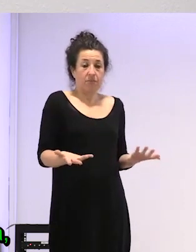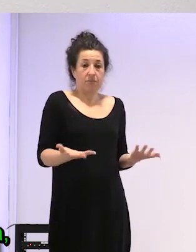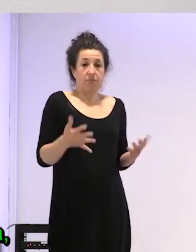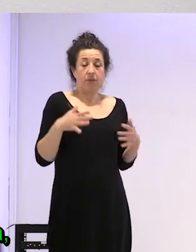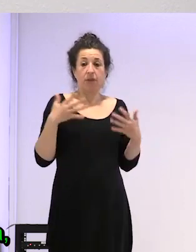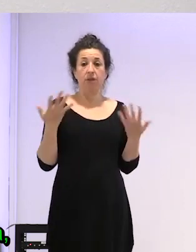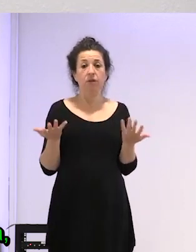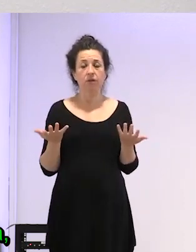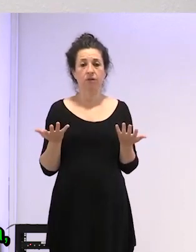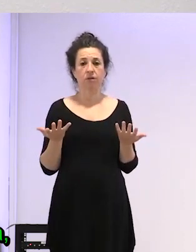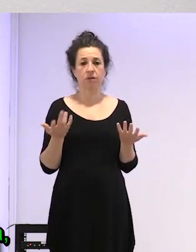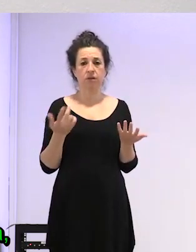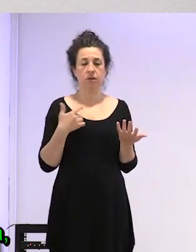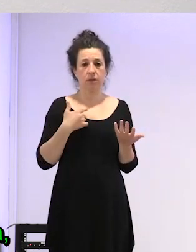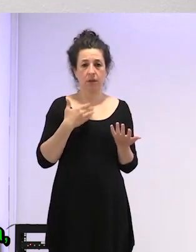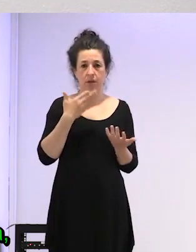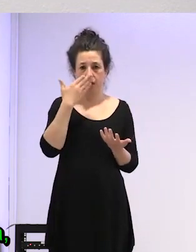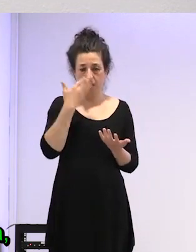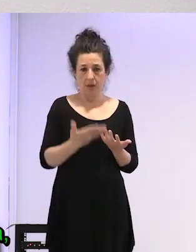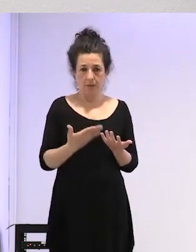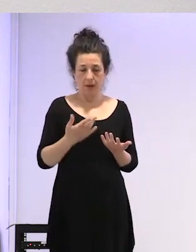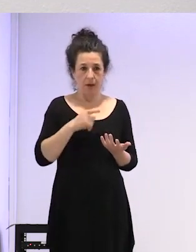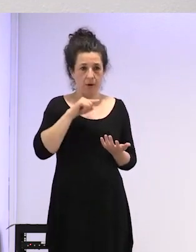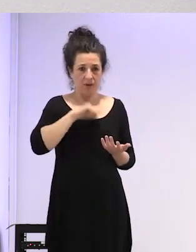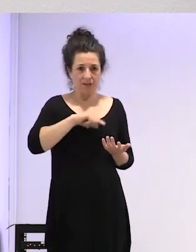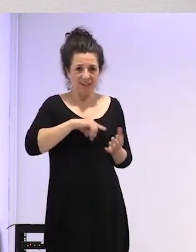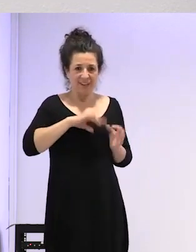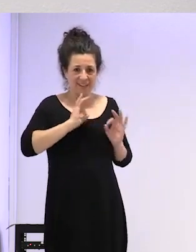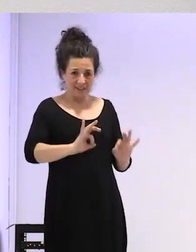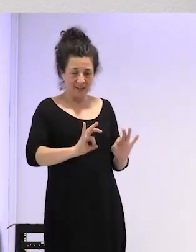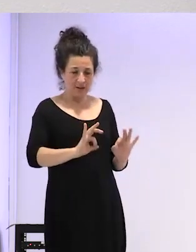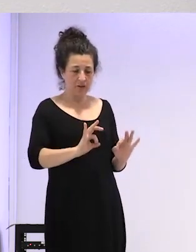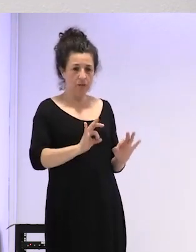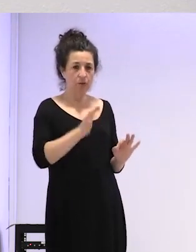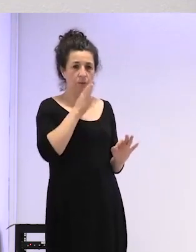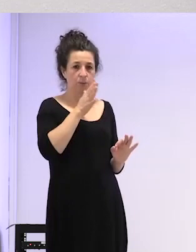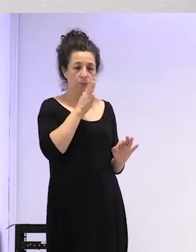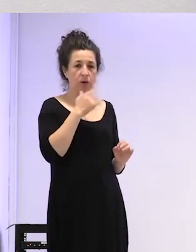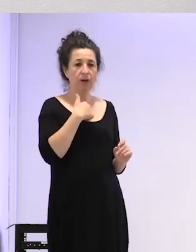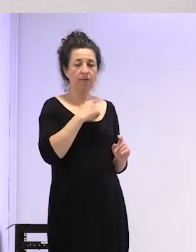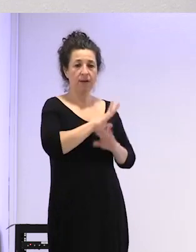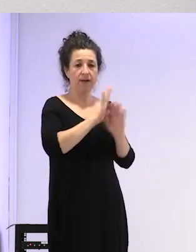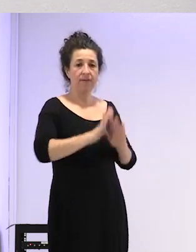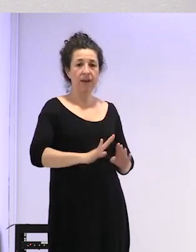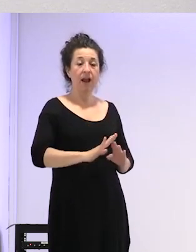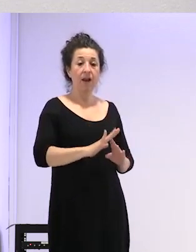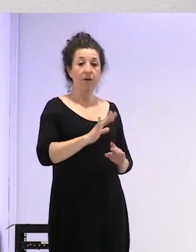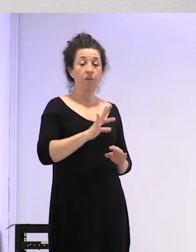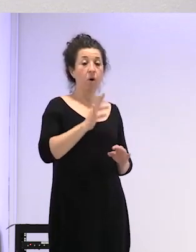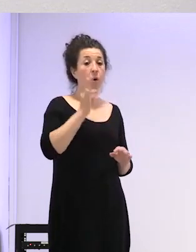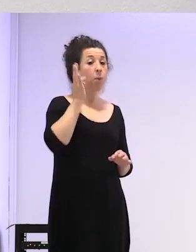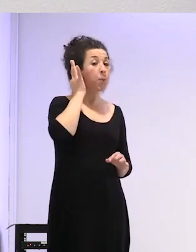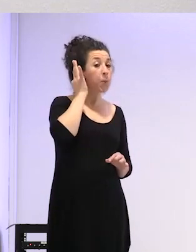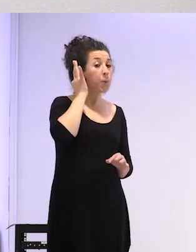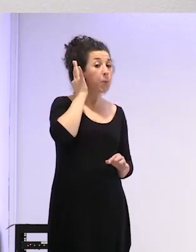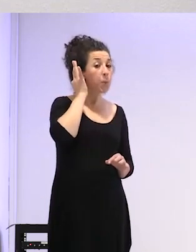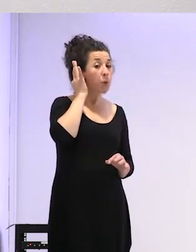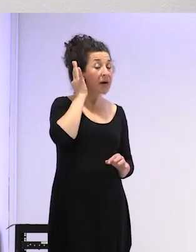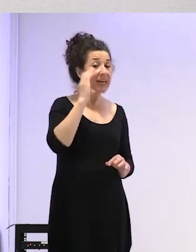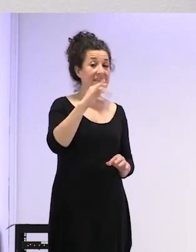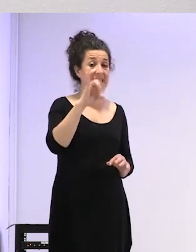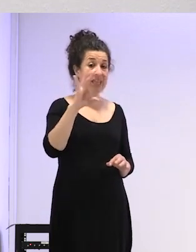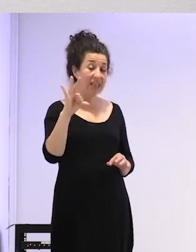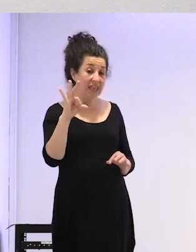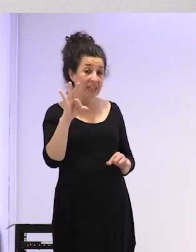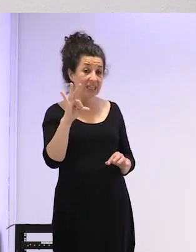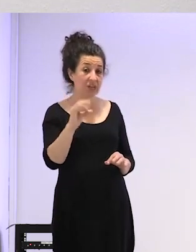y además de verdad que lo dijeron sentido porque bueno porque sí que como había otras medicaciones para mujeres cis que toman más el títico el estradiol